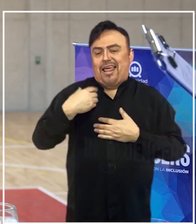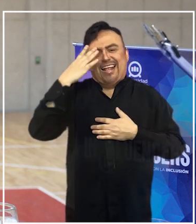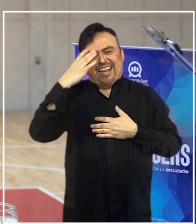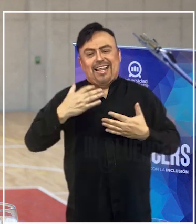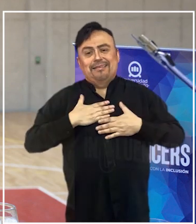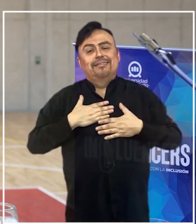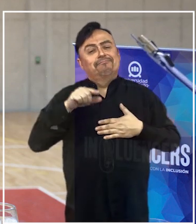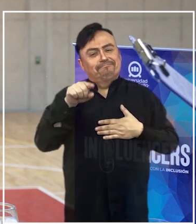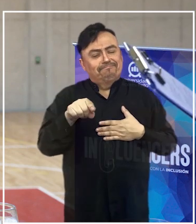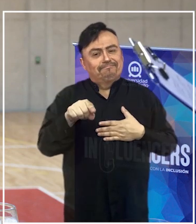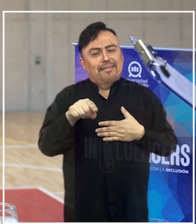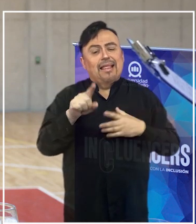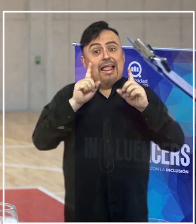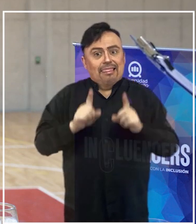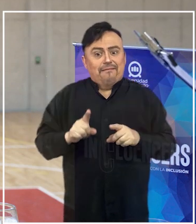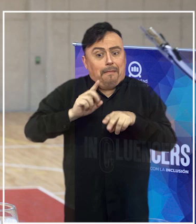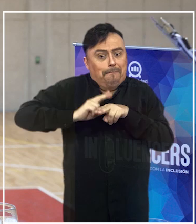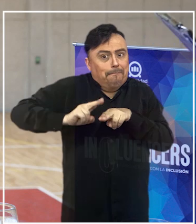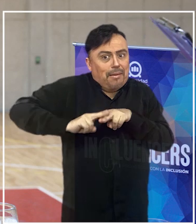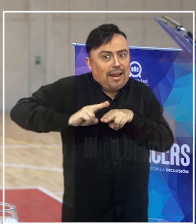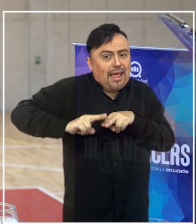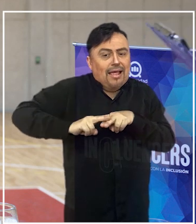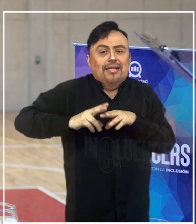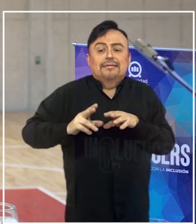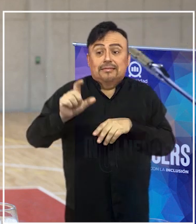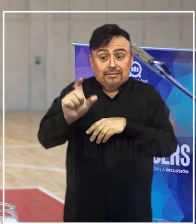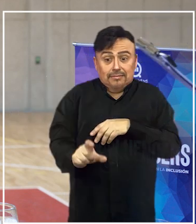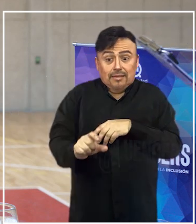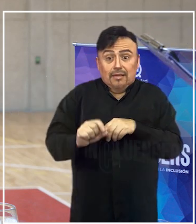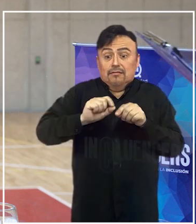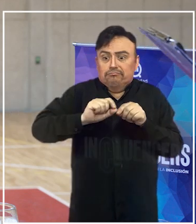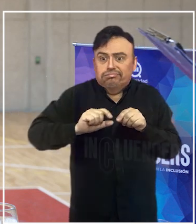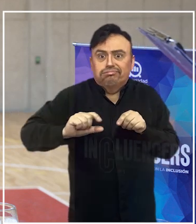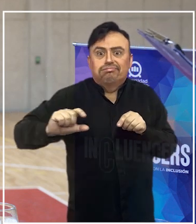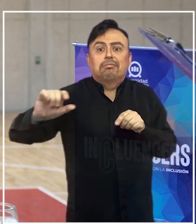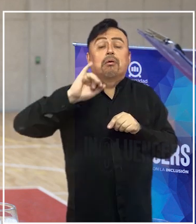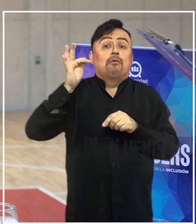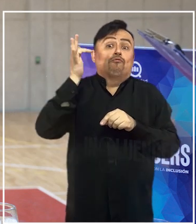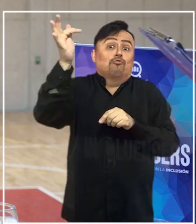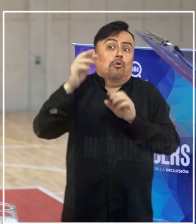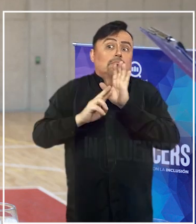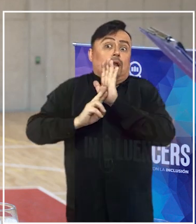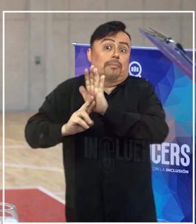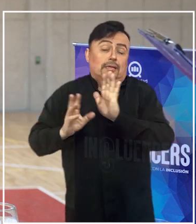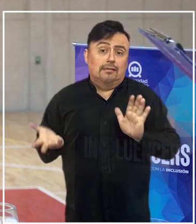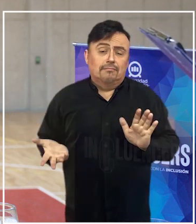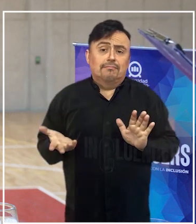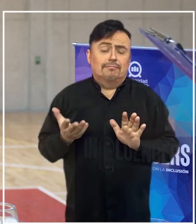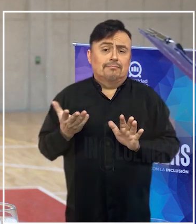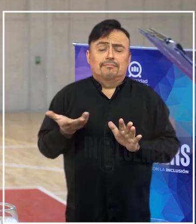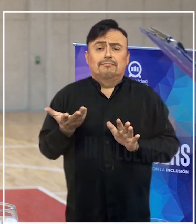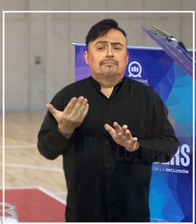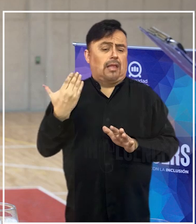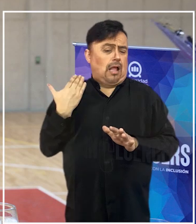tiene que ver con ir preparando a quienes pueden representarnos en el futuro. Hace